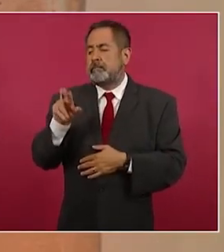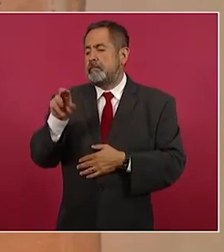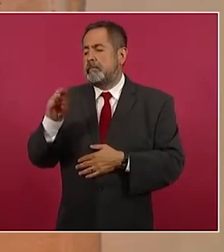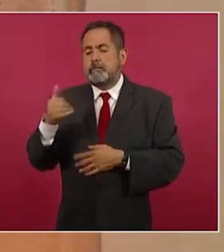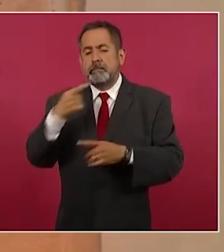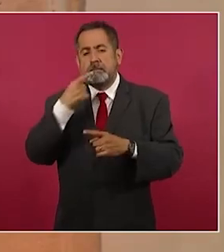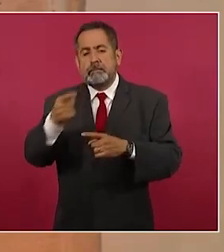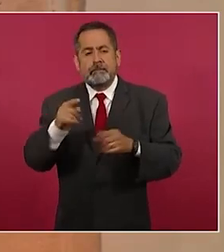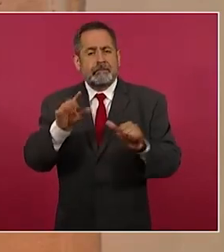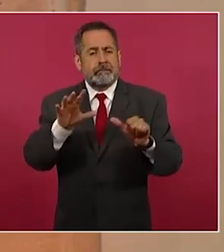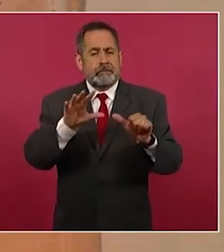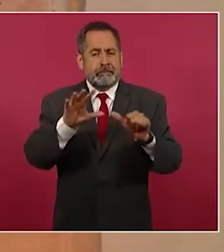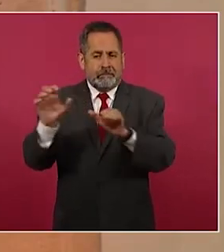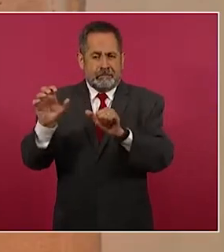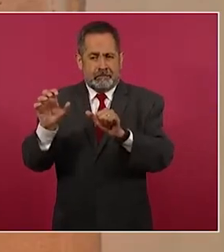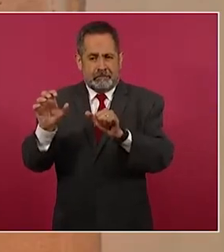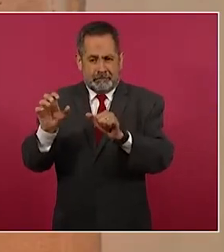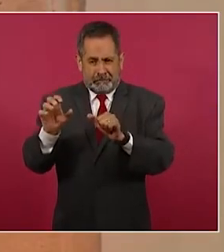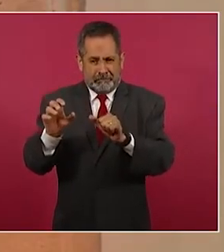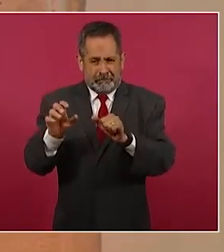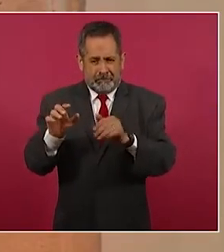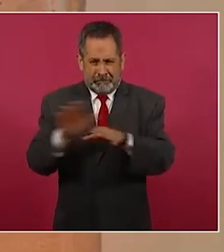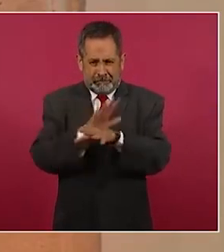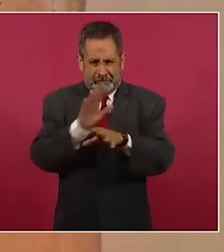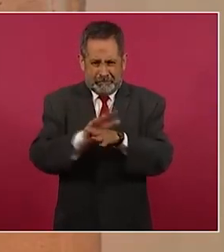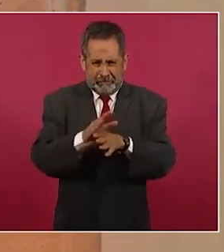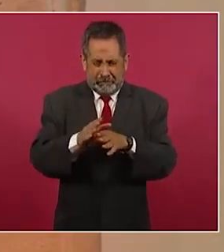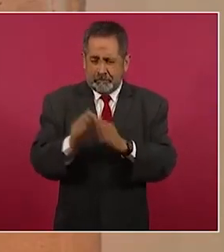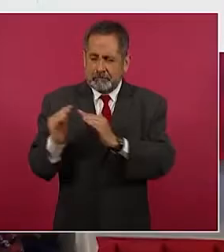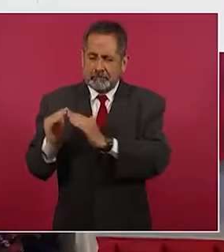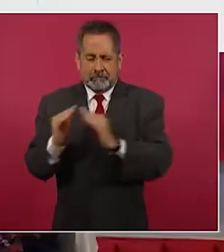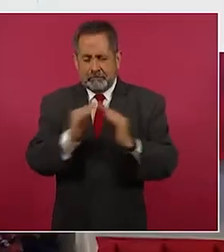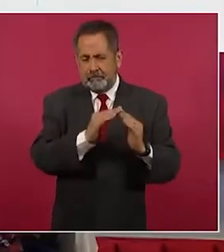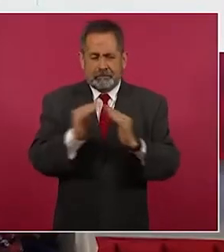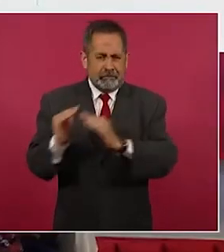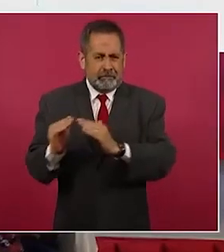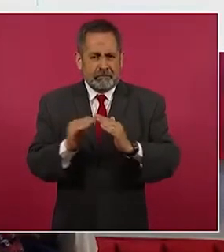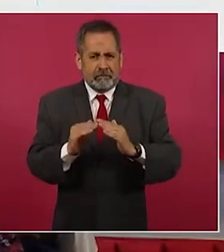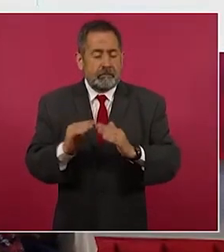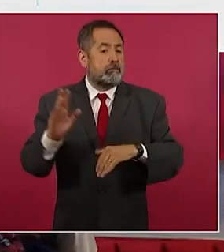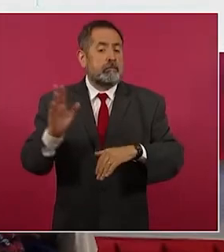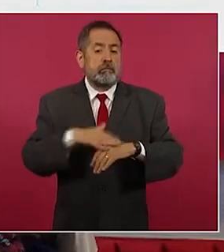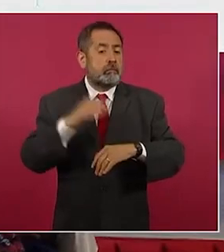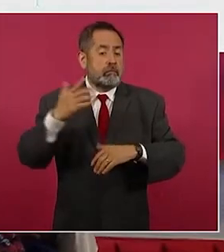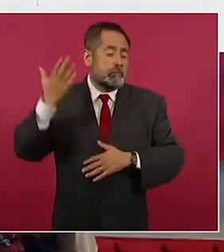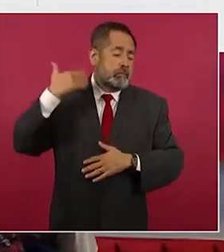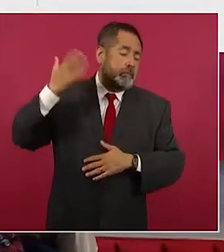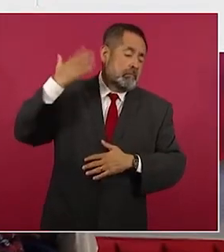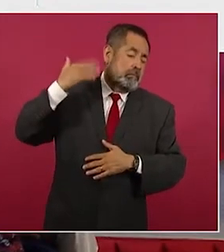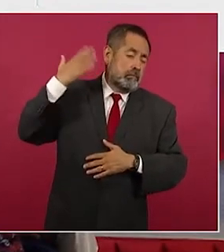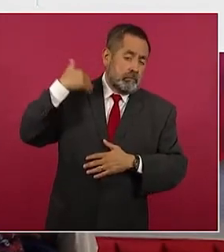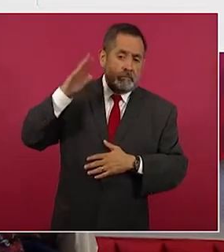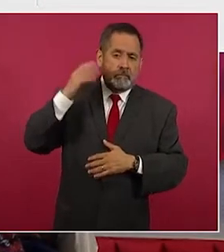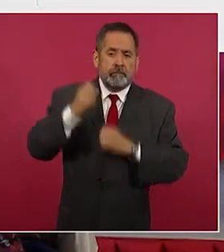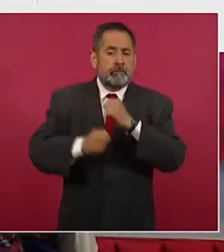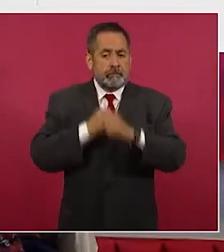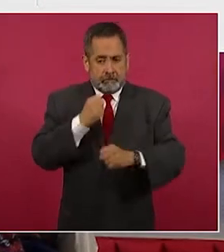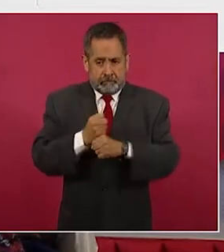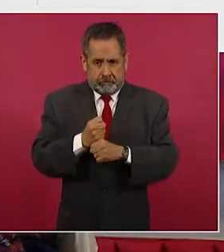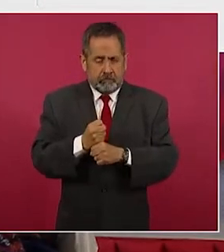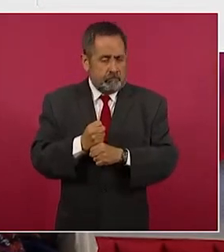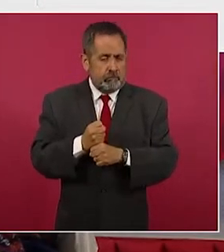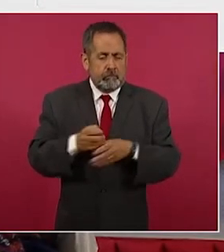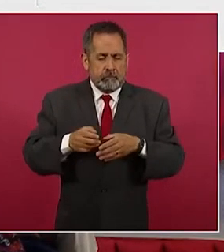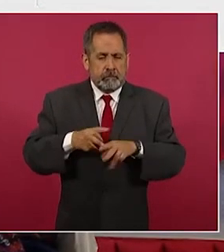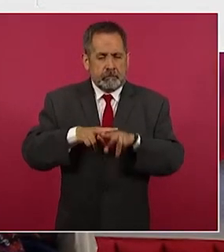600 relocalizaciones y ubicaciones de vivienda, es porque con los años hubo gente que vivía sobre estas